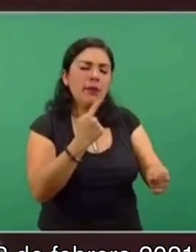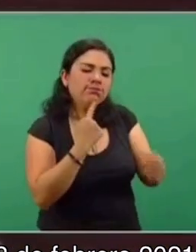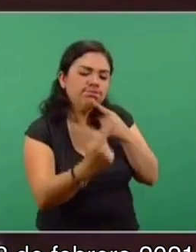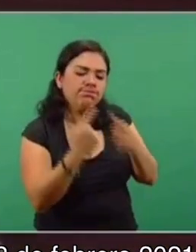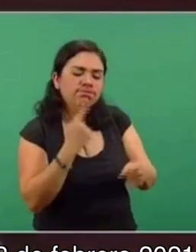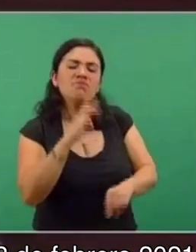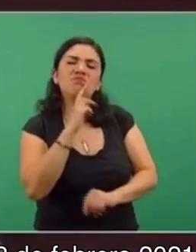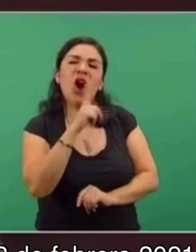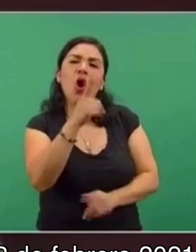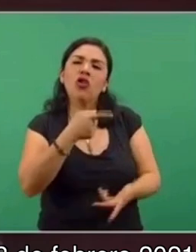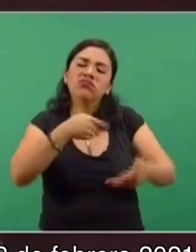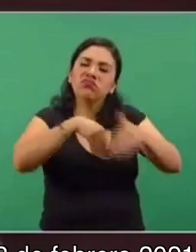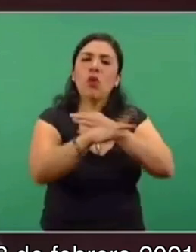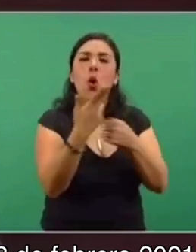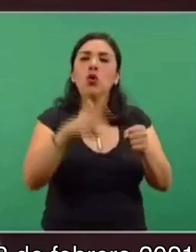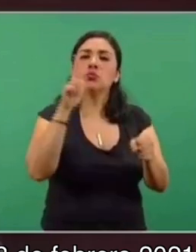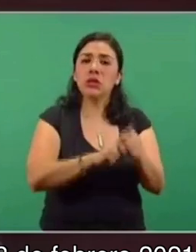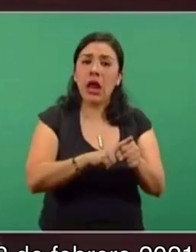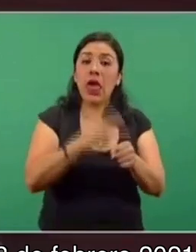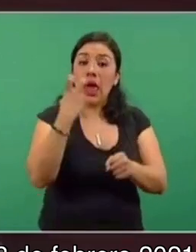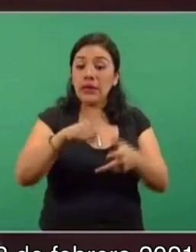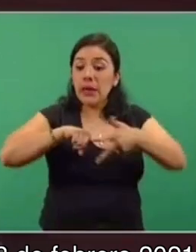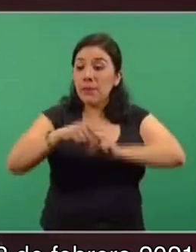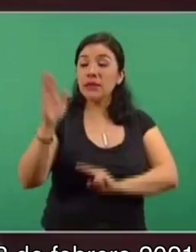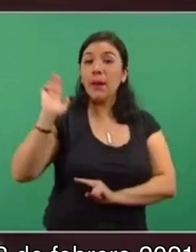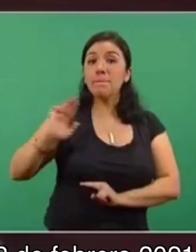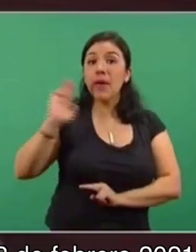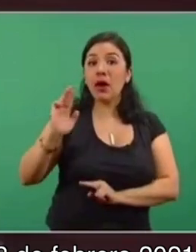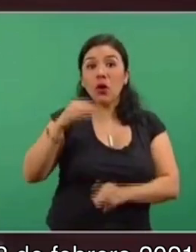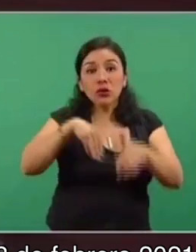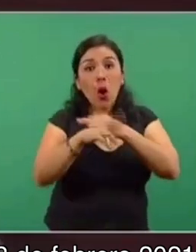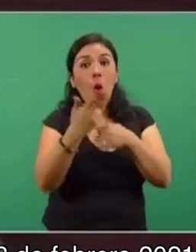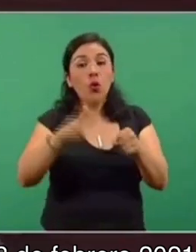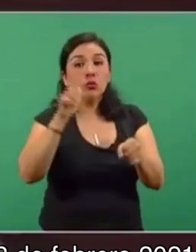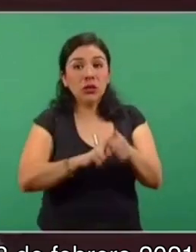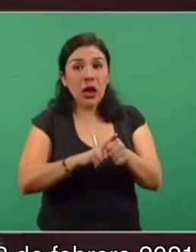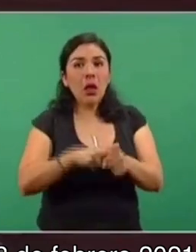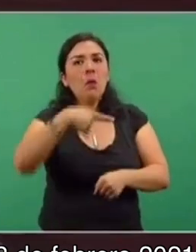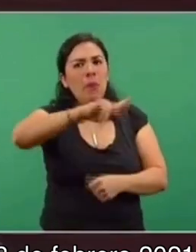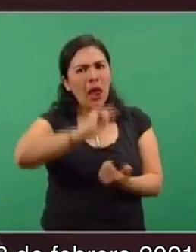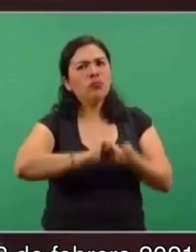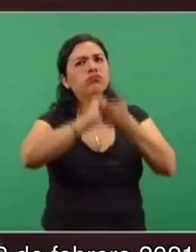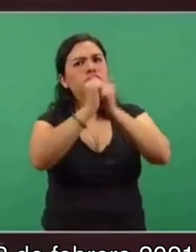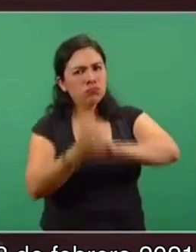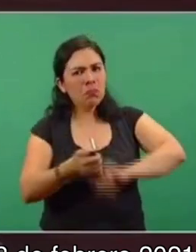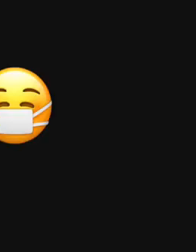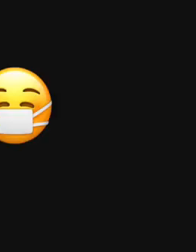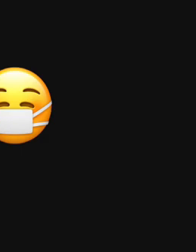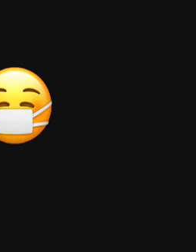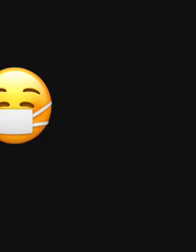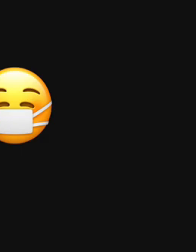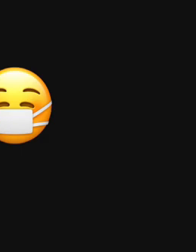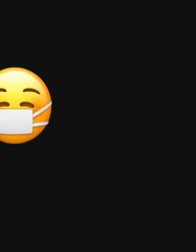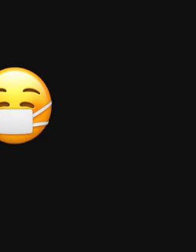hospitalizarlo y ha estado desde el miércoles hospitalizado y con una evolución muy favorable.